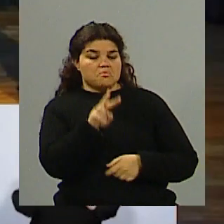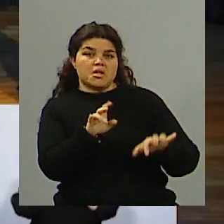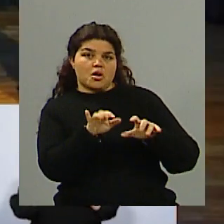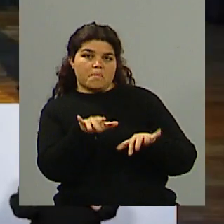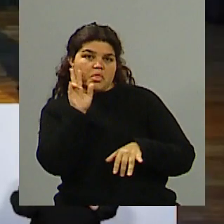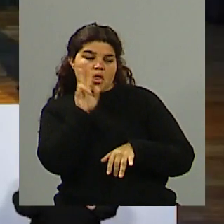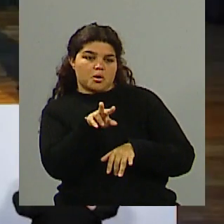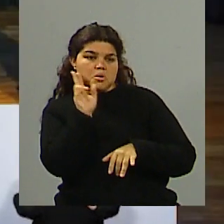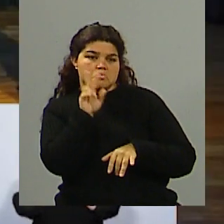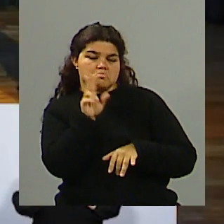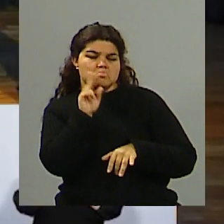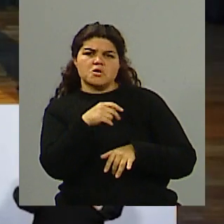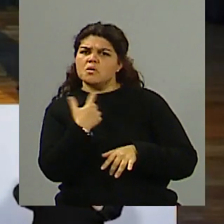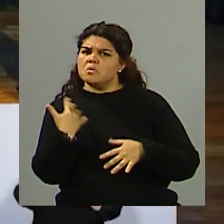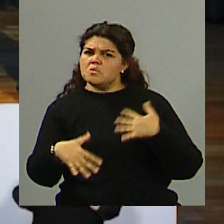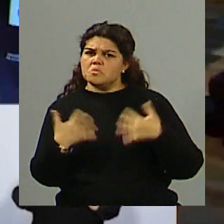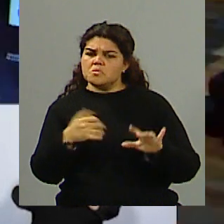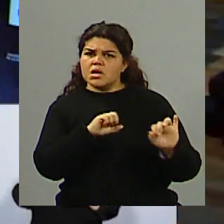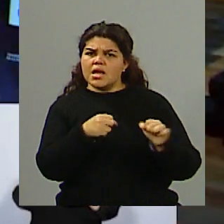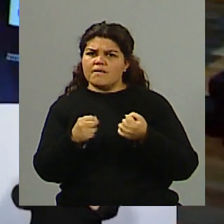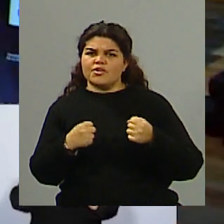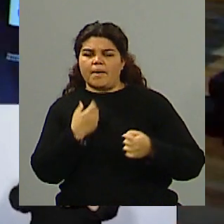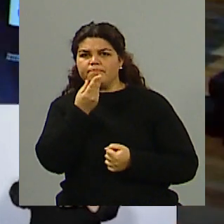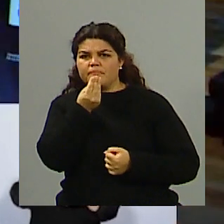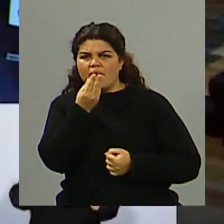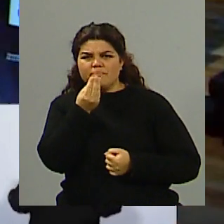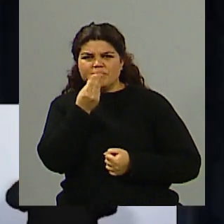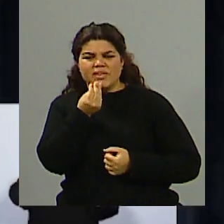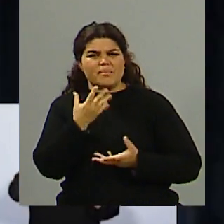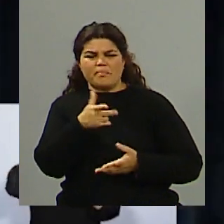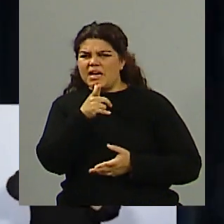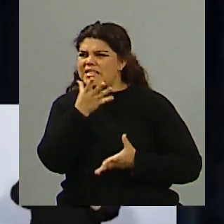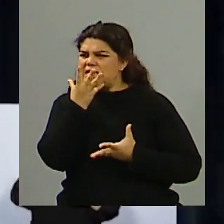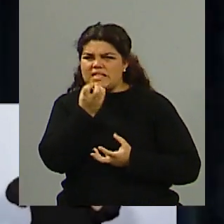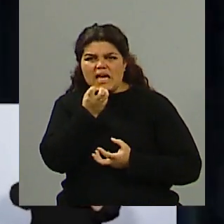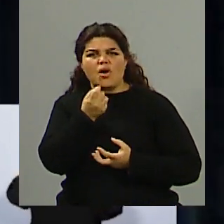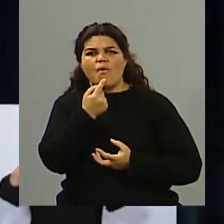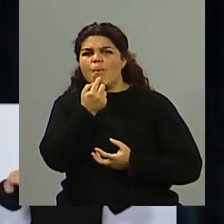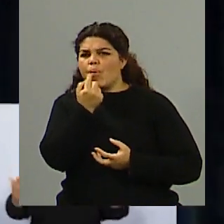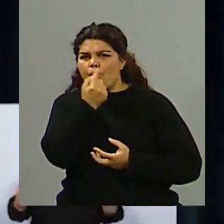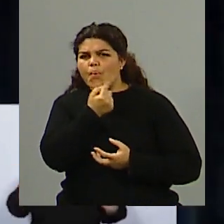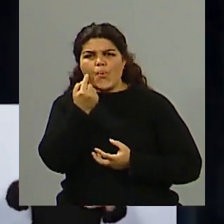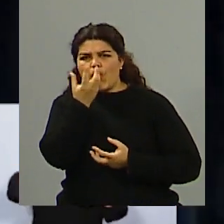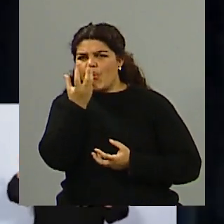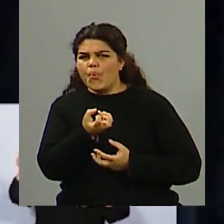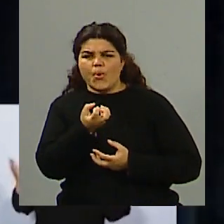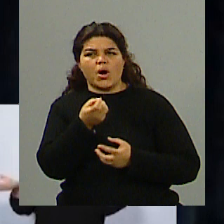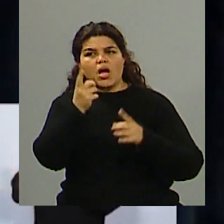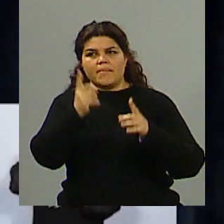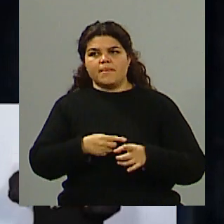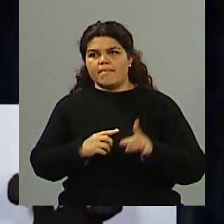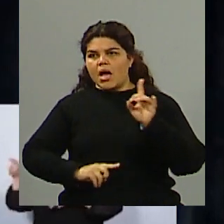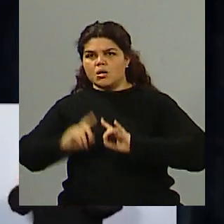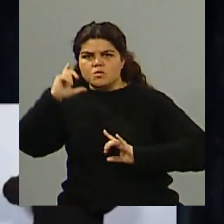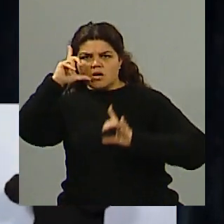Me llamó la atención lo nerviosos que estaban, tenían la boca seca, algunos, viste, se les notaba la tensión en el